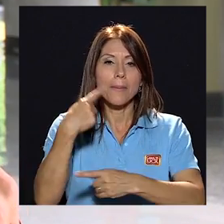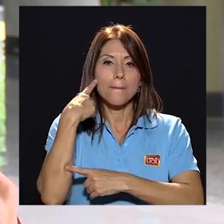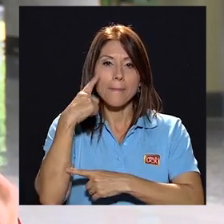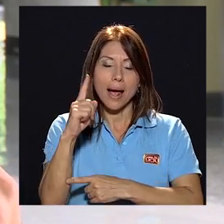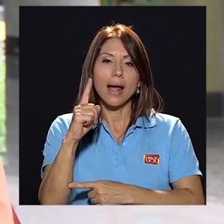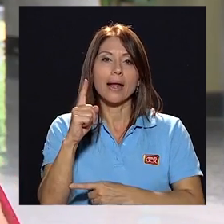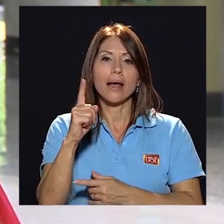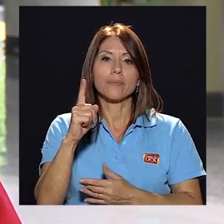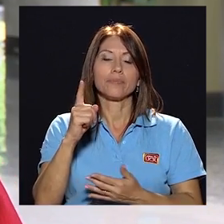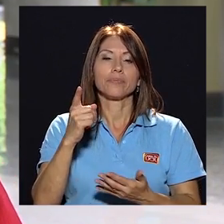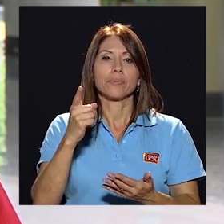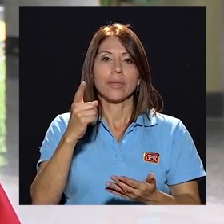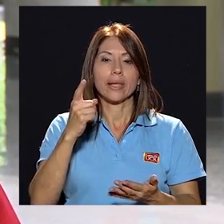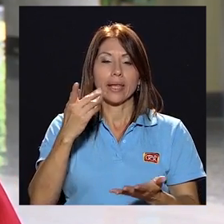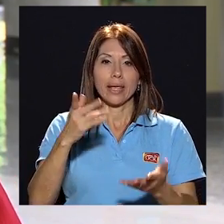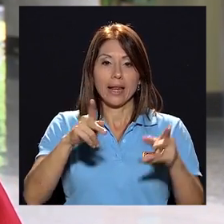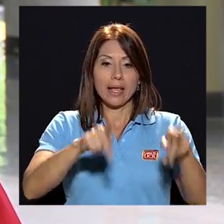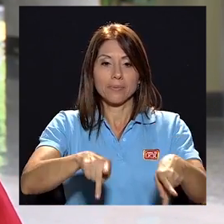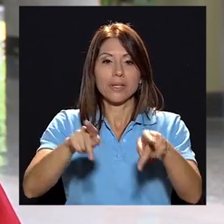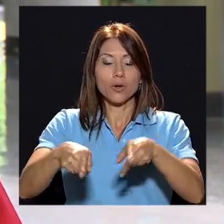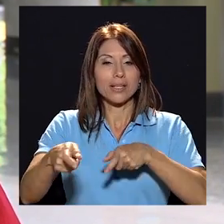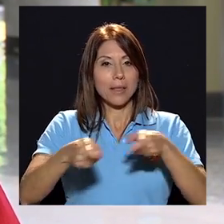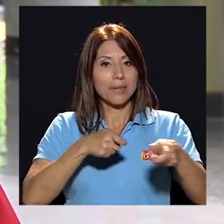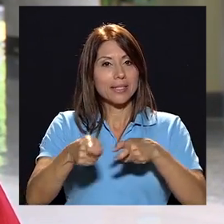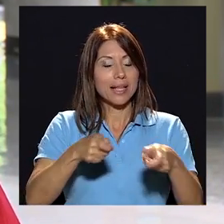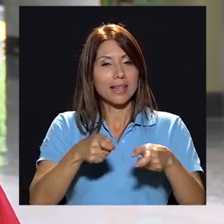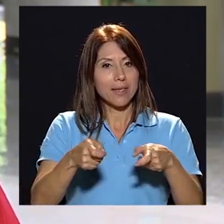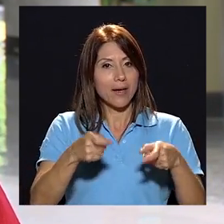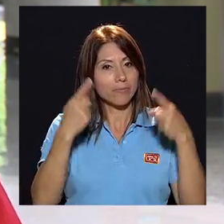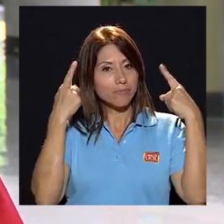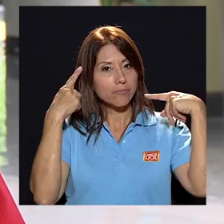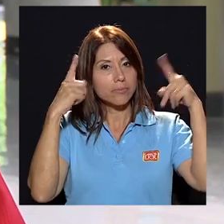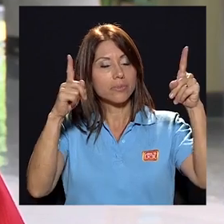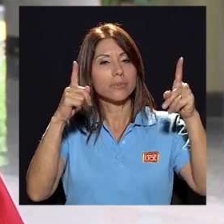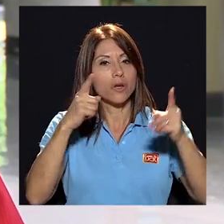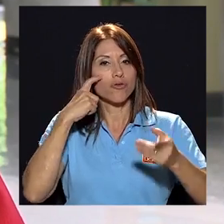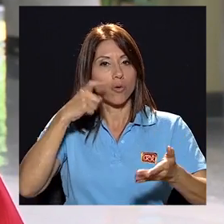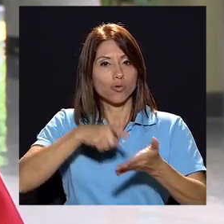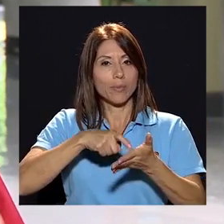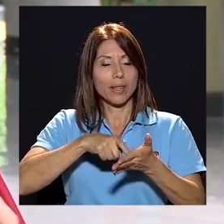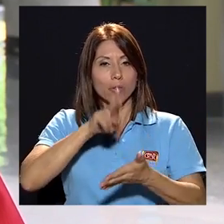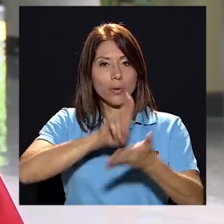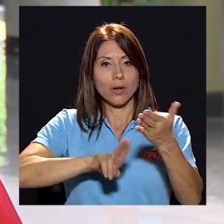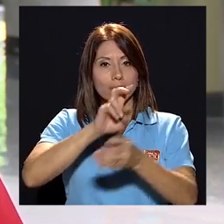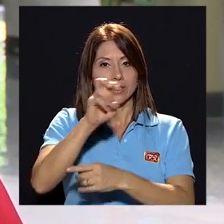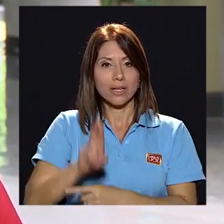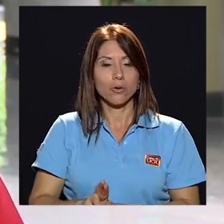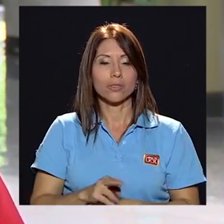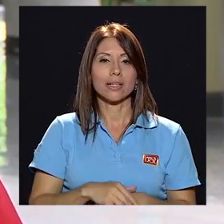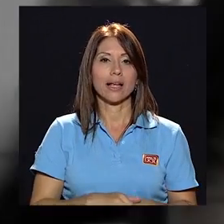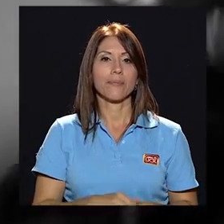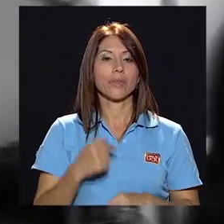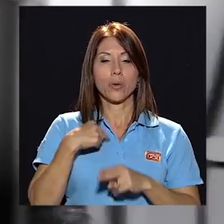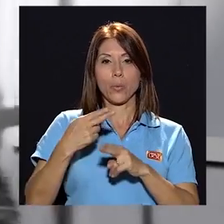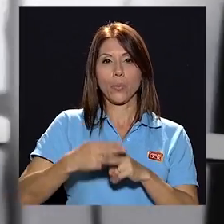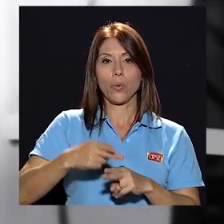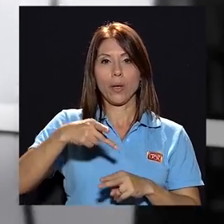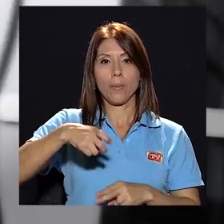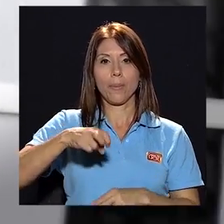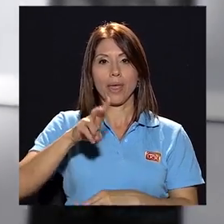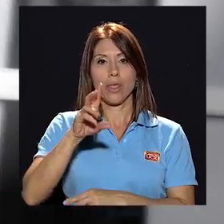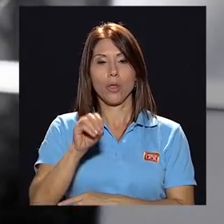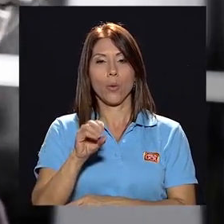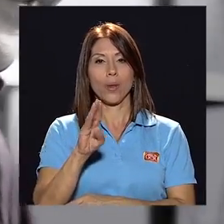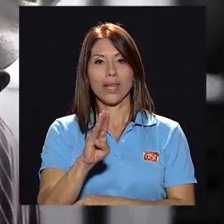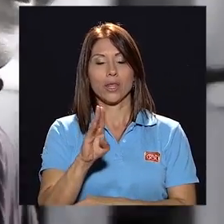que ese reconocimiento de las personas administrativas sea posible en la universidad de Costa Rica me